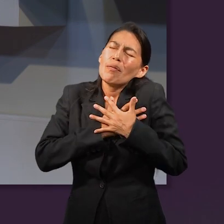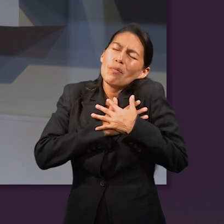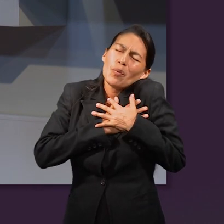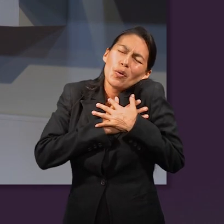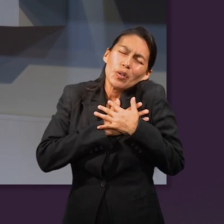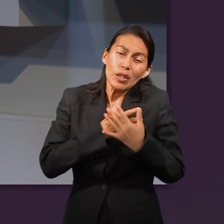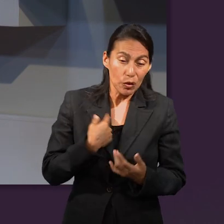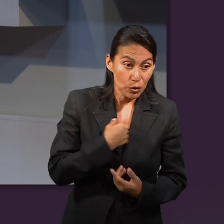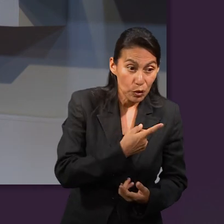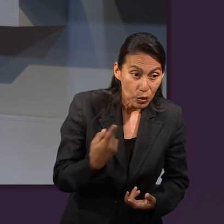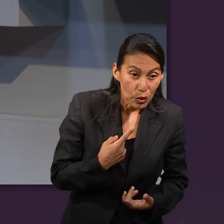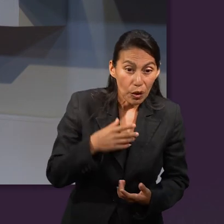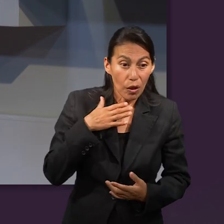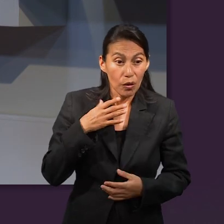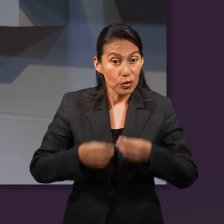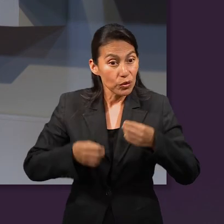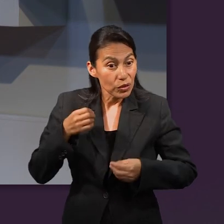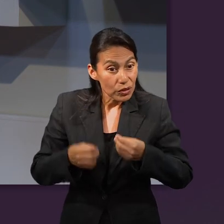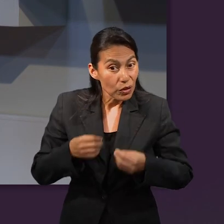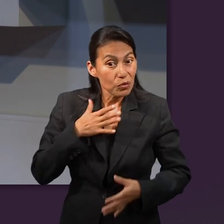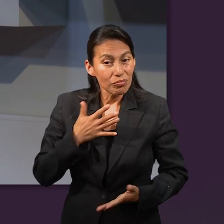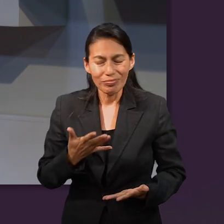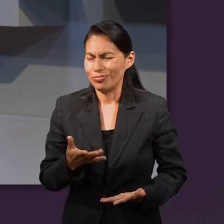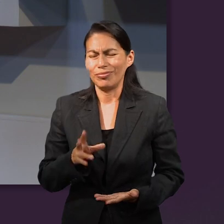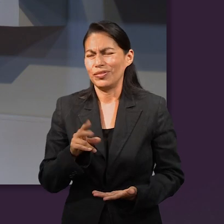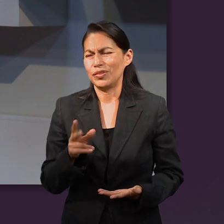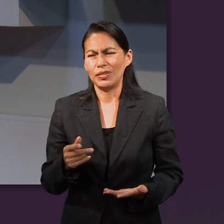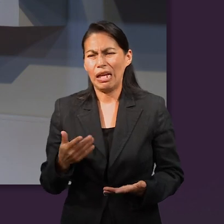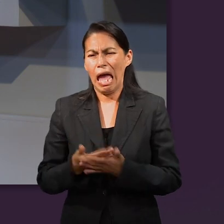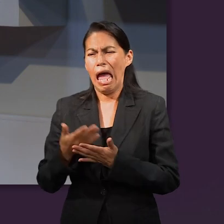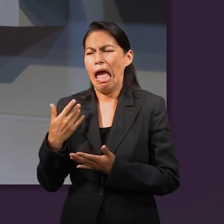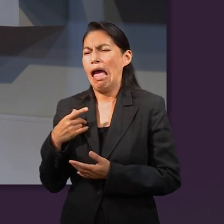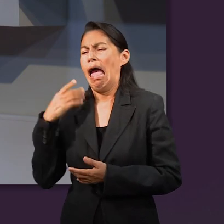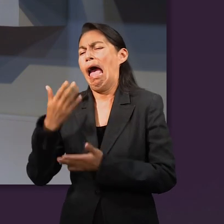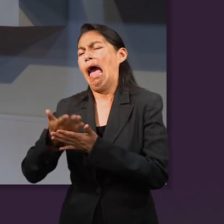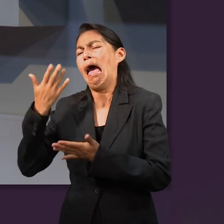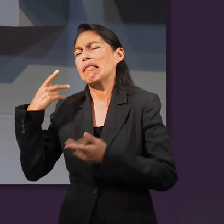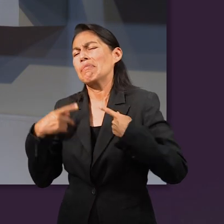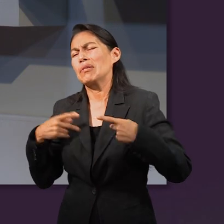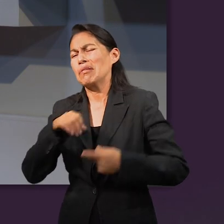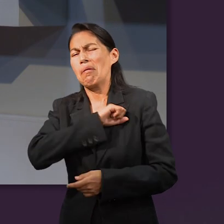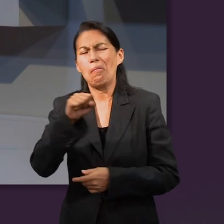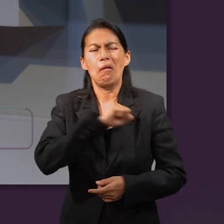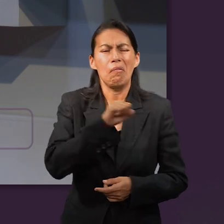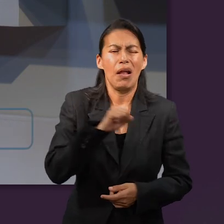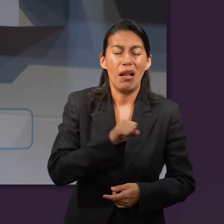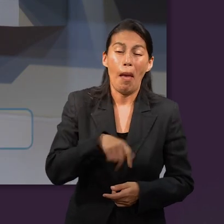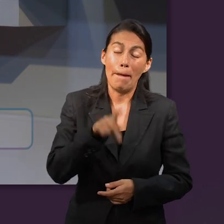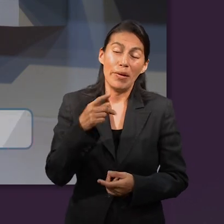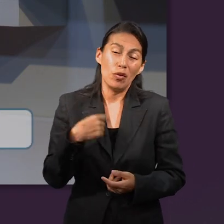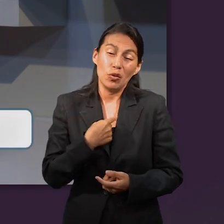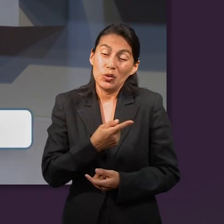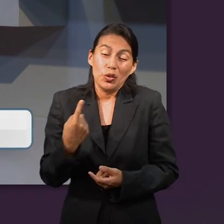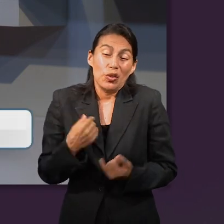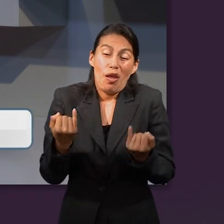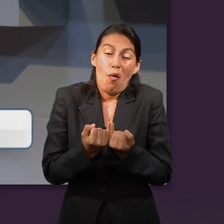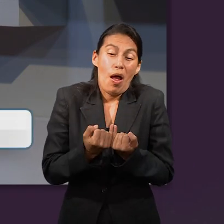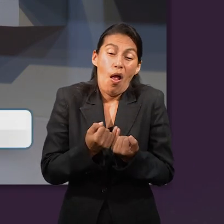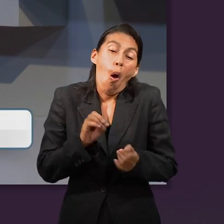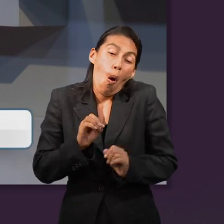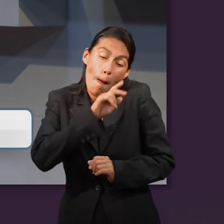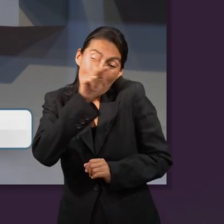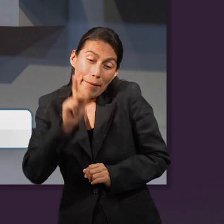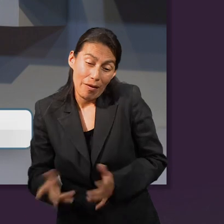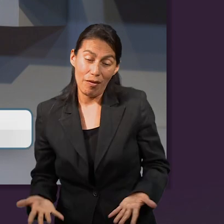Dios y que no debemos de juzgar, porque muchas veces juzgamos a las personas de esos tiempos pensando que nosotros somos mejores cuando nosotros somos igual o peor,